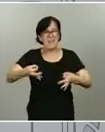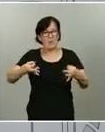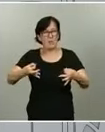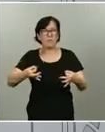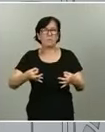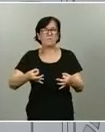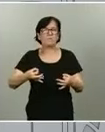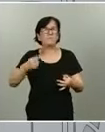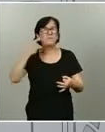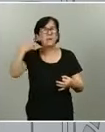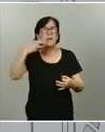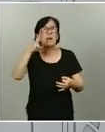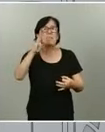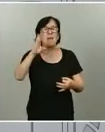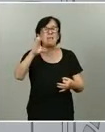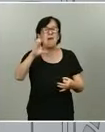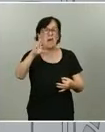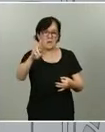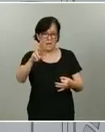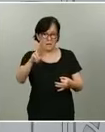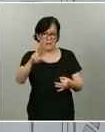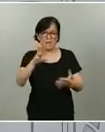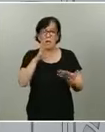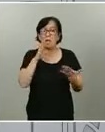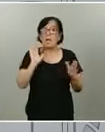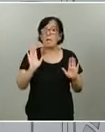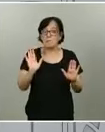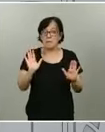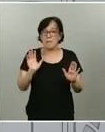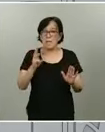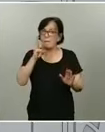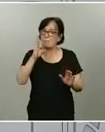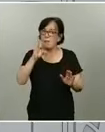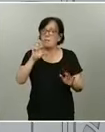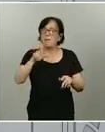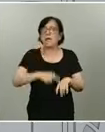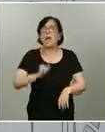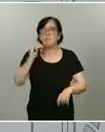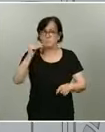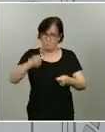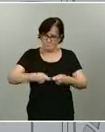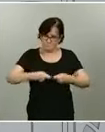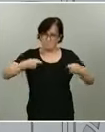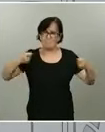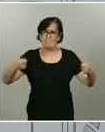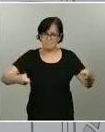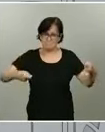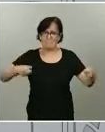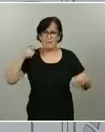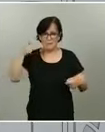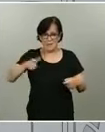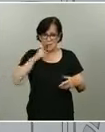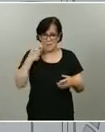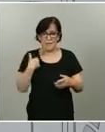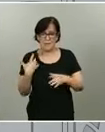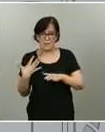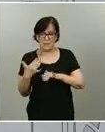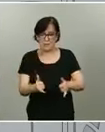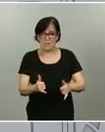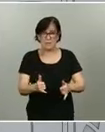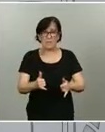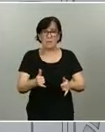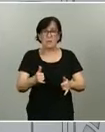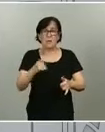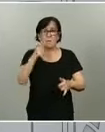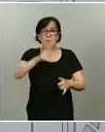PCRs. Pero, de nuevo, la PCR lleva un tiempo. Esa persona que llega a esos cientos, miles de personas que